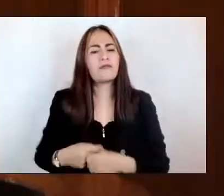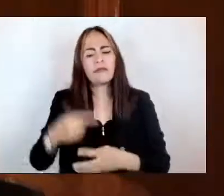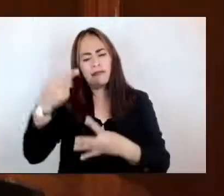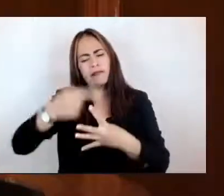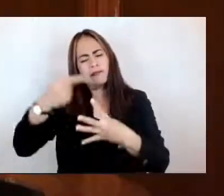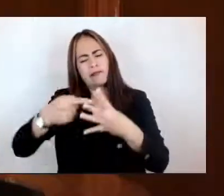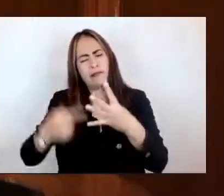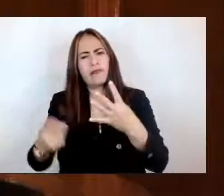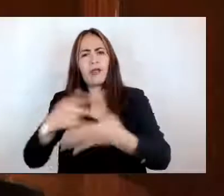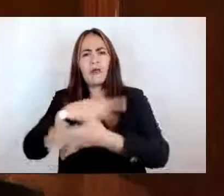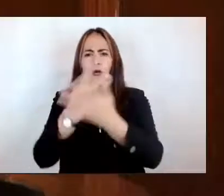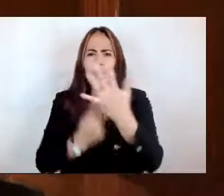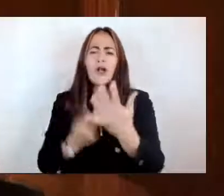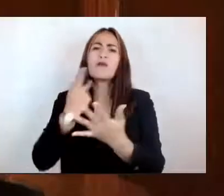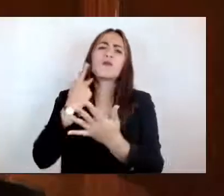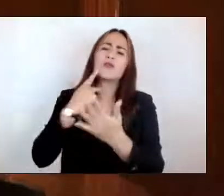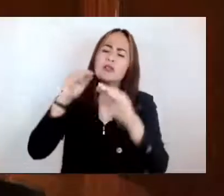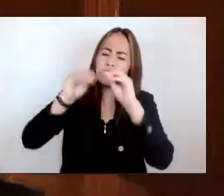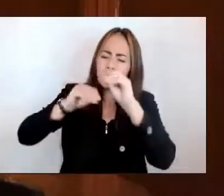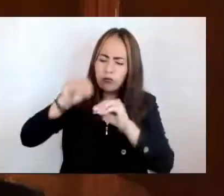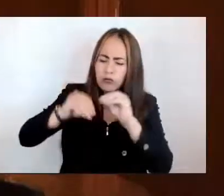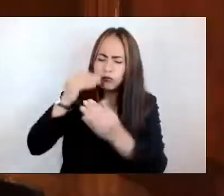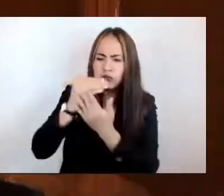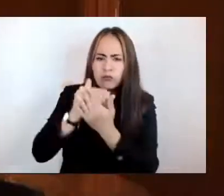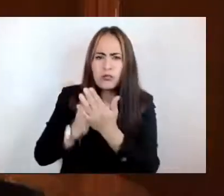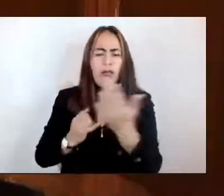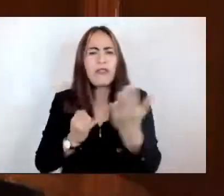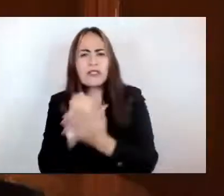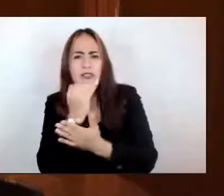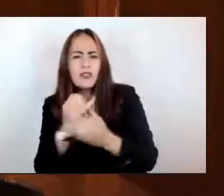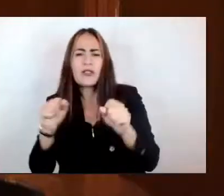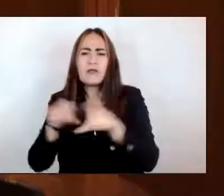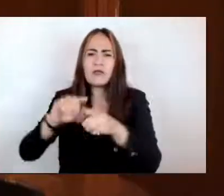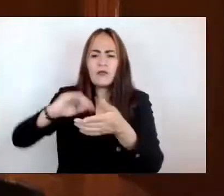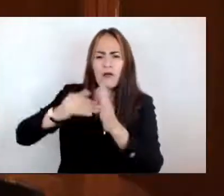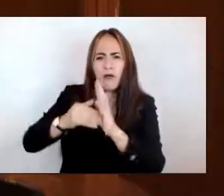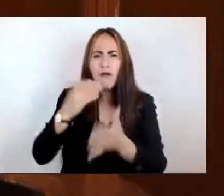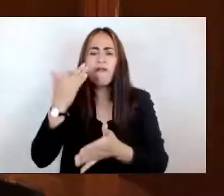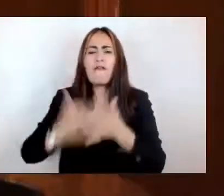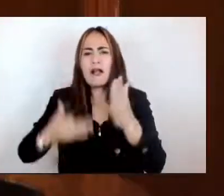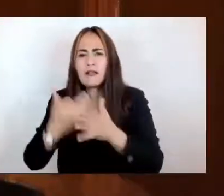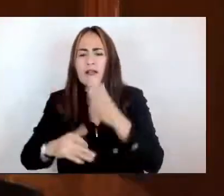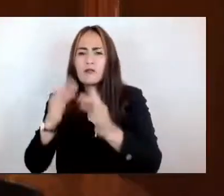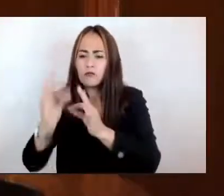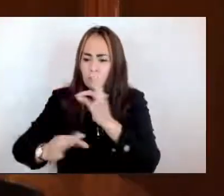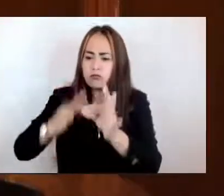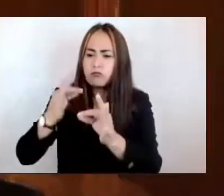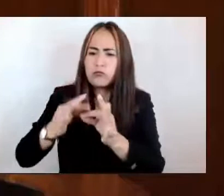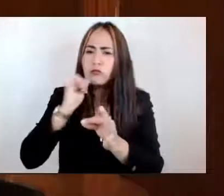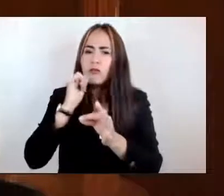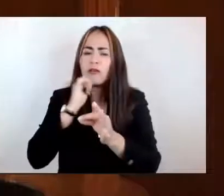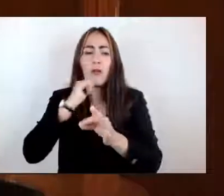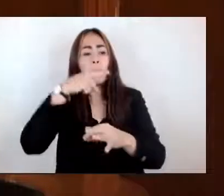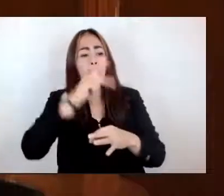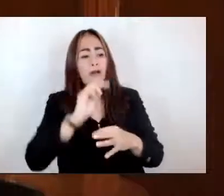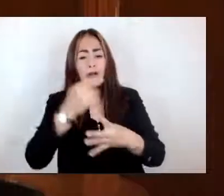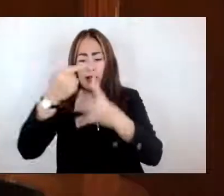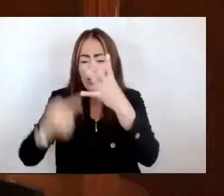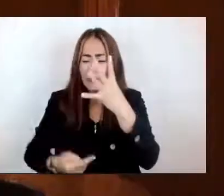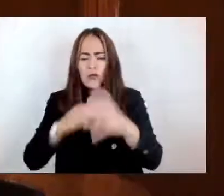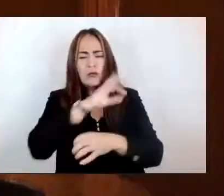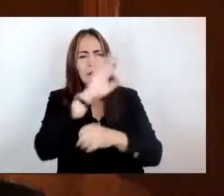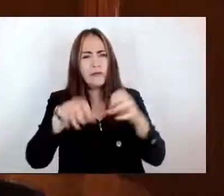programas, políticas públicas, decisiones y estrategias tendientes a lograr su desarrollo integral se diseñen y